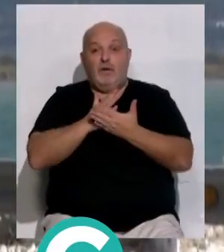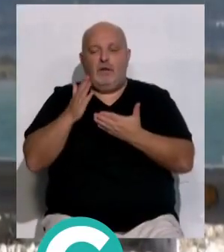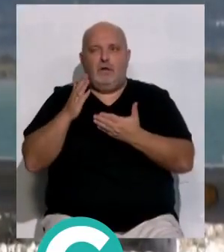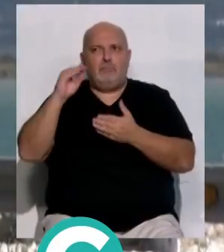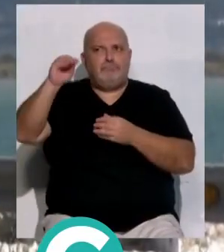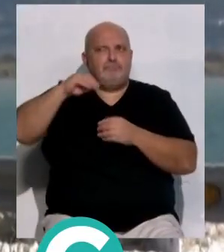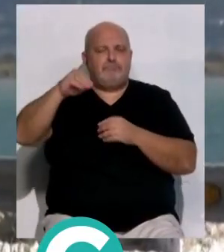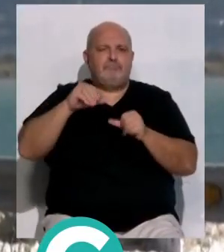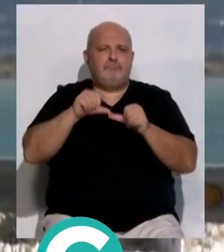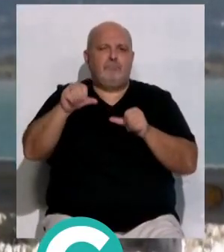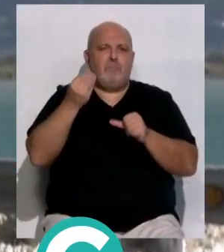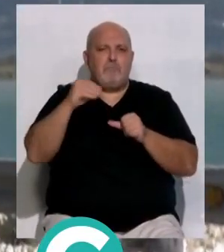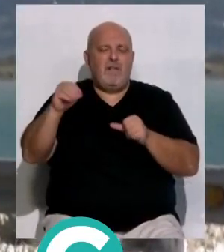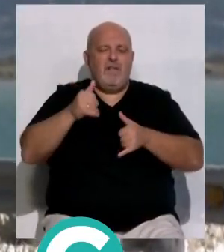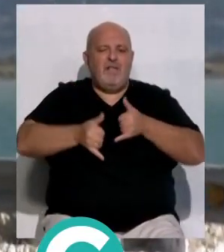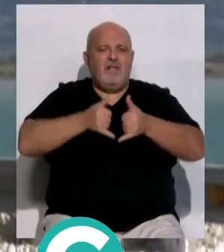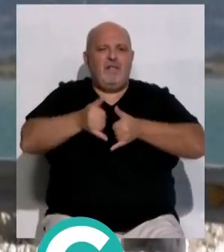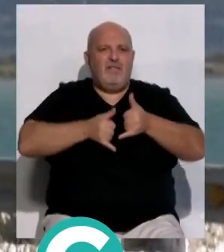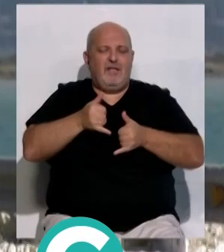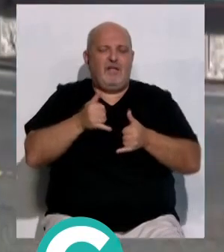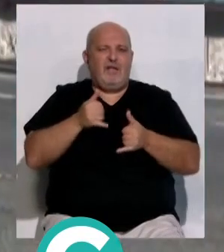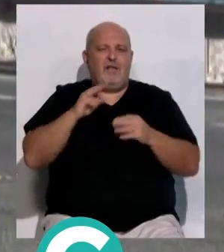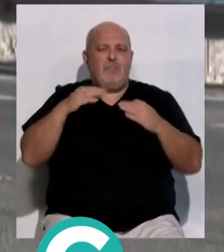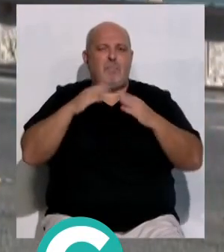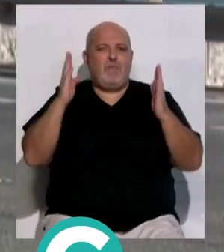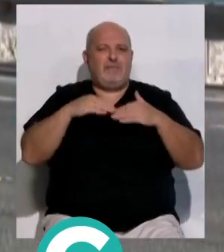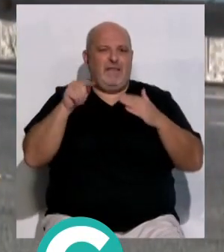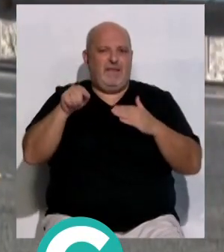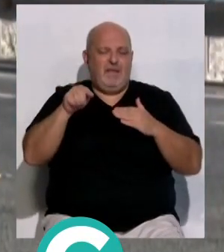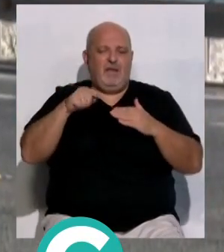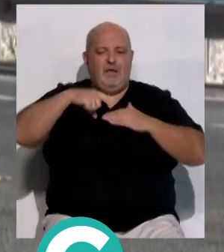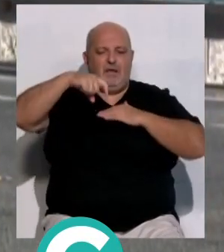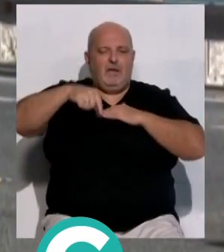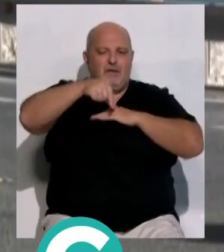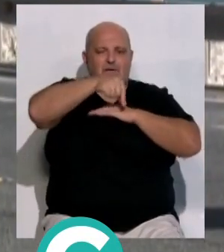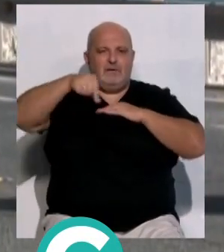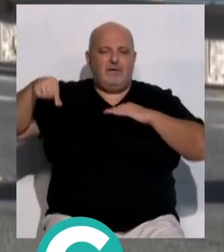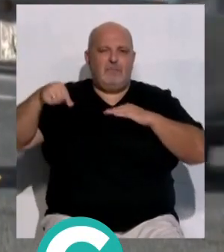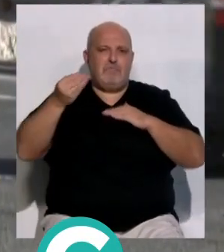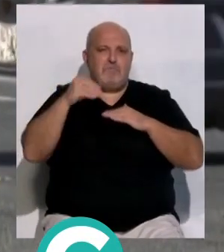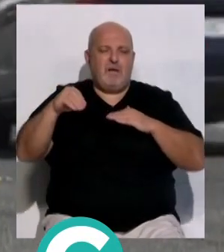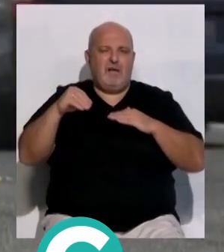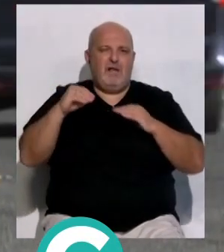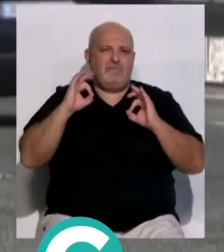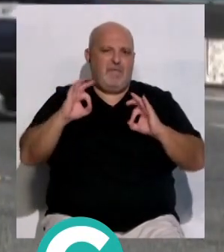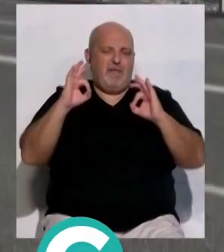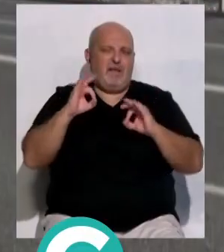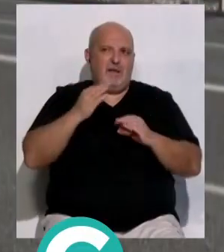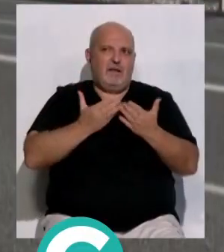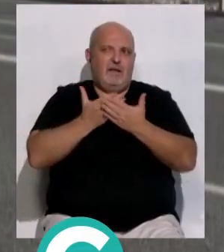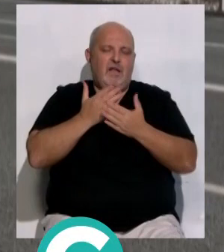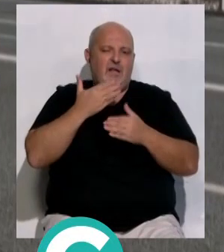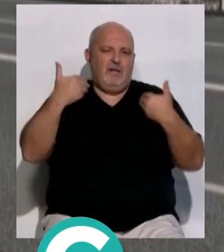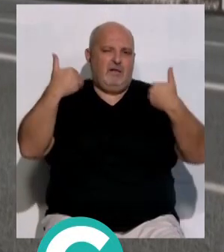reclamar la incorporación de un carril ciclopeatonal al Puente Carranza, mediante la construcción de una plataforma voladiza según ha